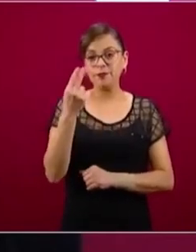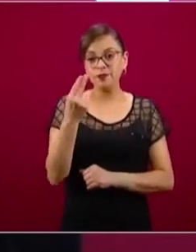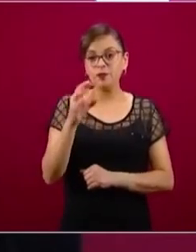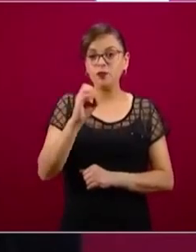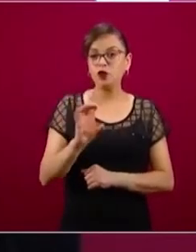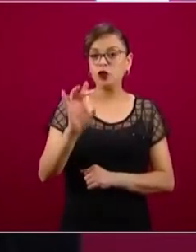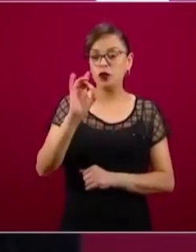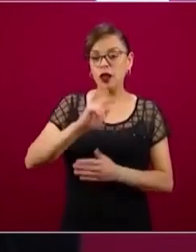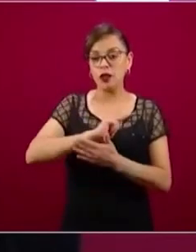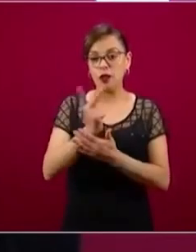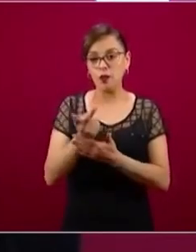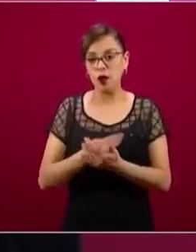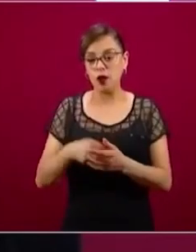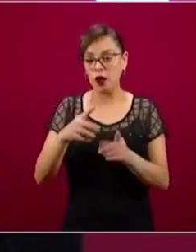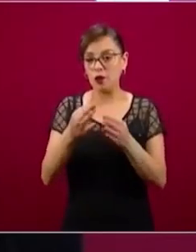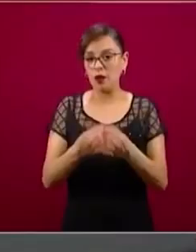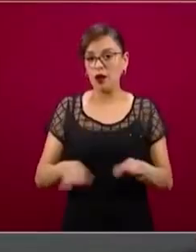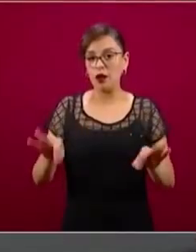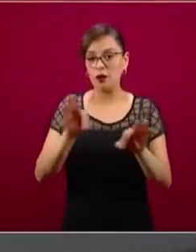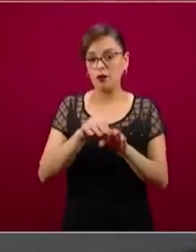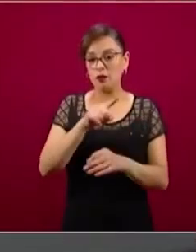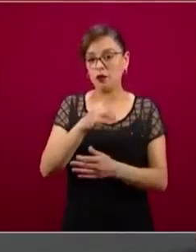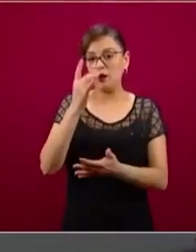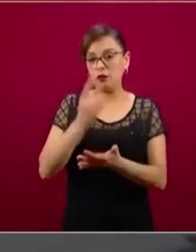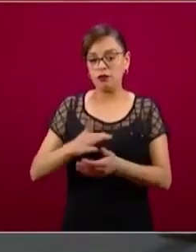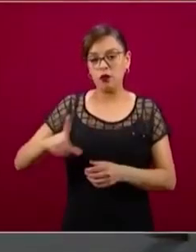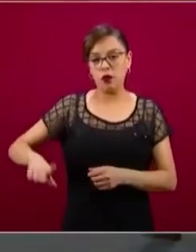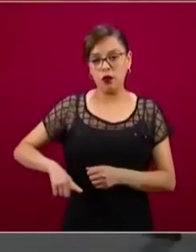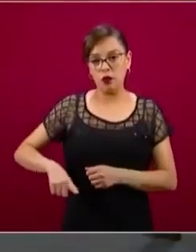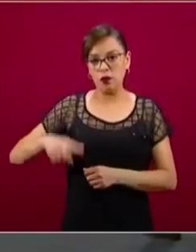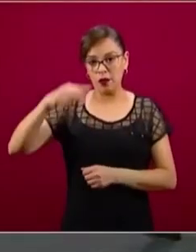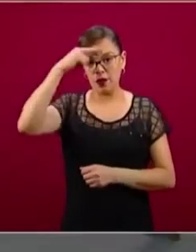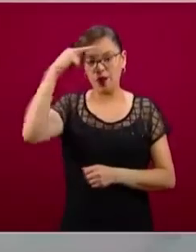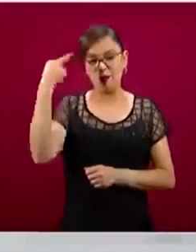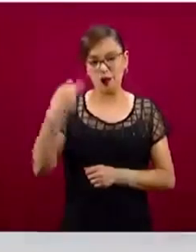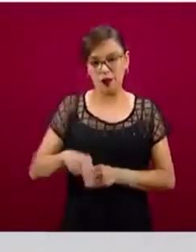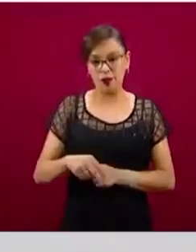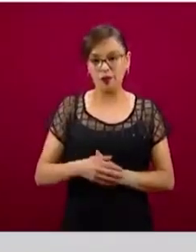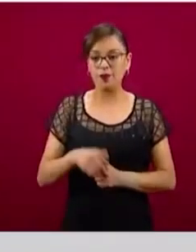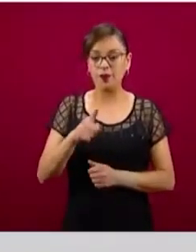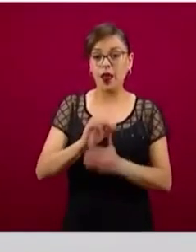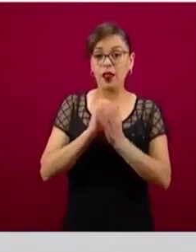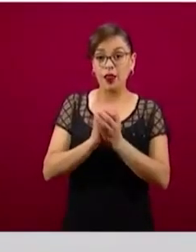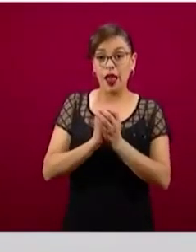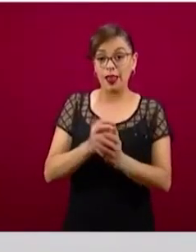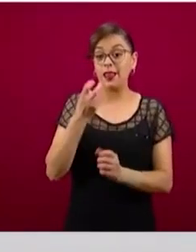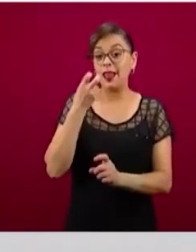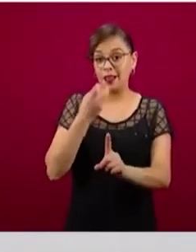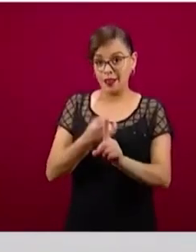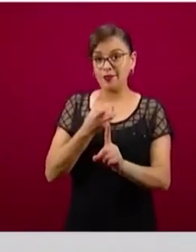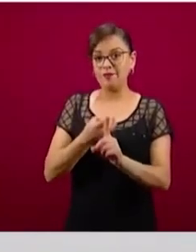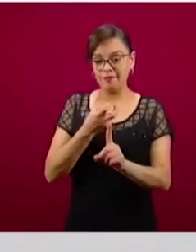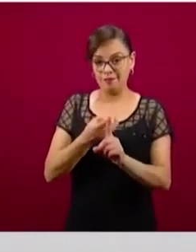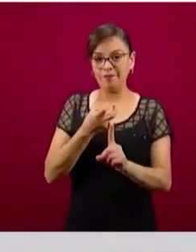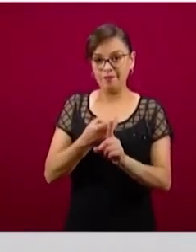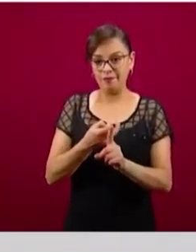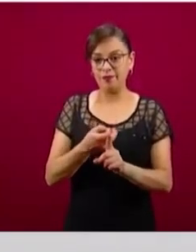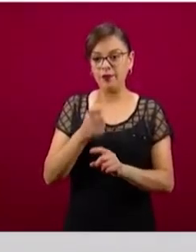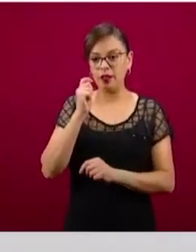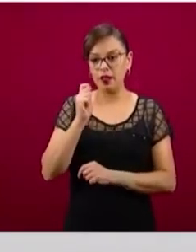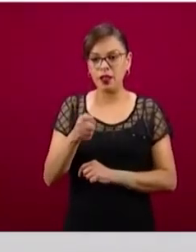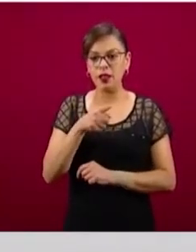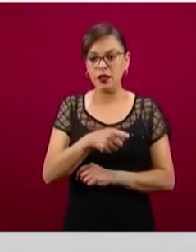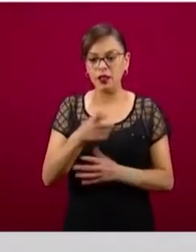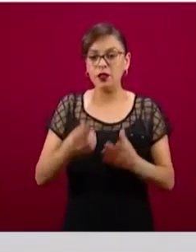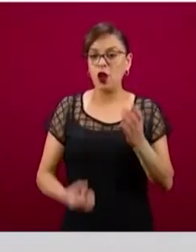prioritarios del gobierno de México. Tandas es uno de ellos y decimos permanentemente que es un esquema disruptivo, es un